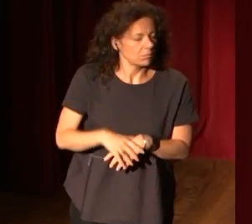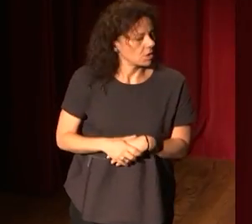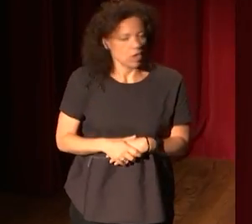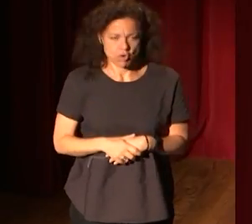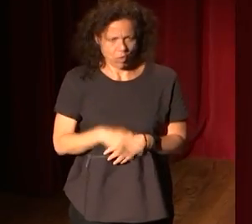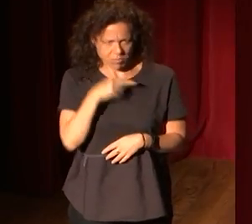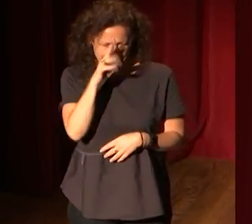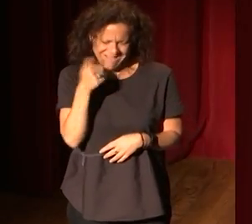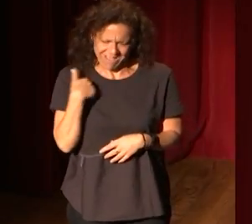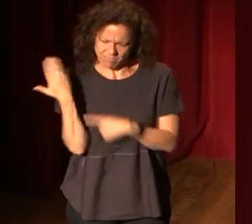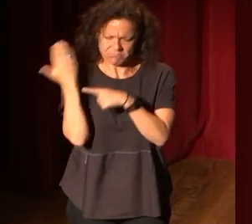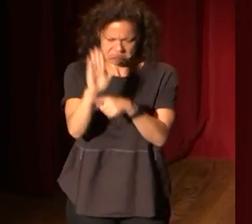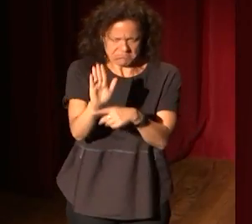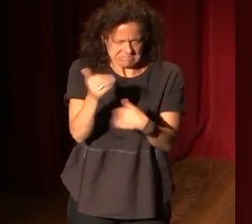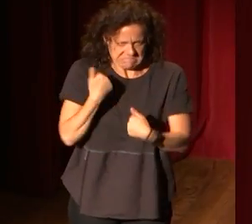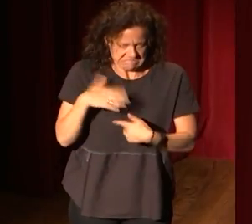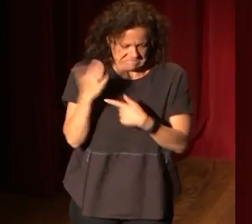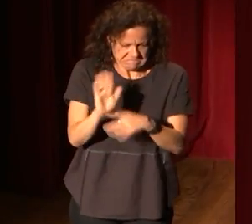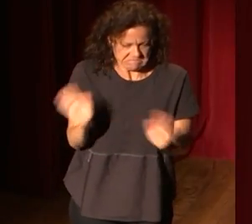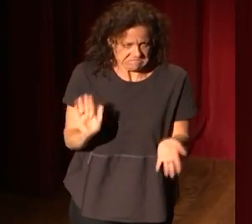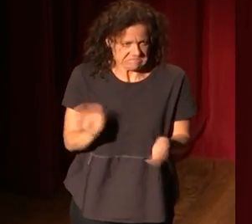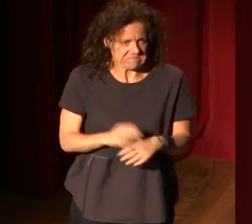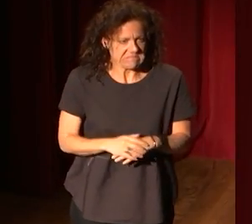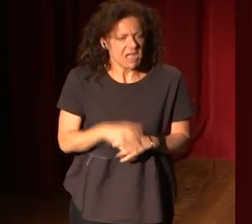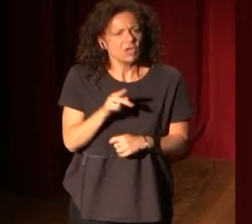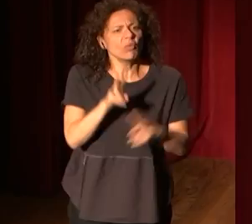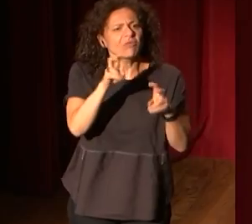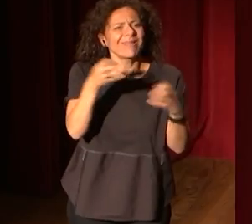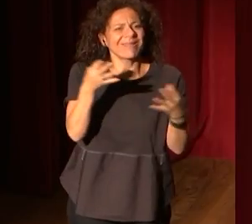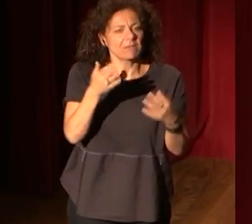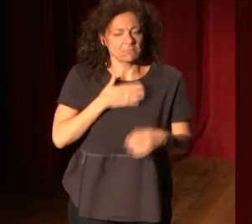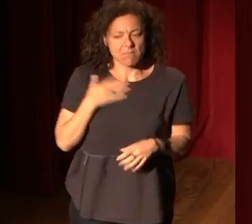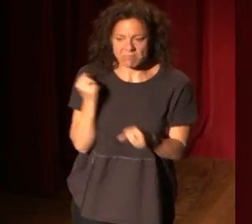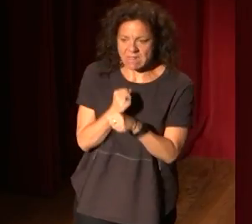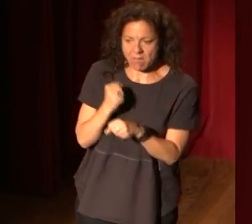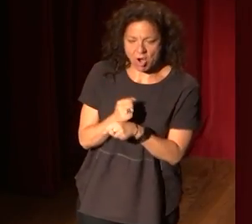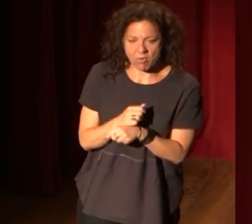digo, no, papá, ya la presenté y tal, y ya, ¿y de qué vas a hablar? Pues de mi trabajo